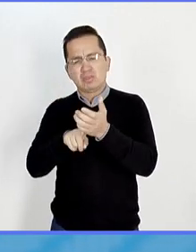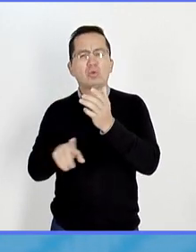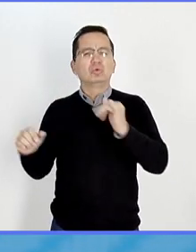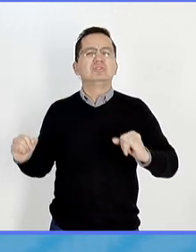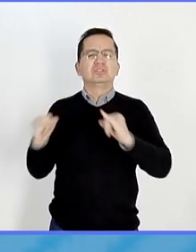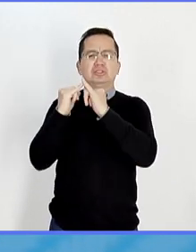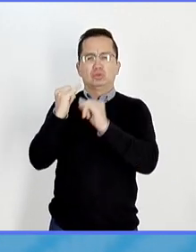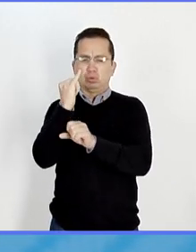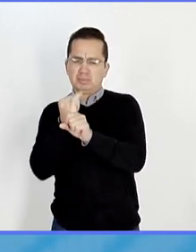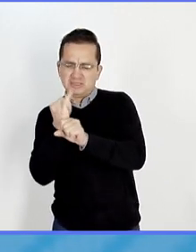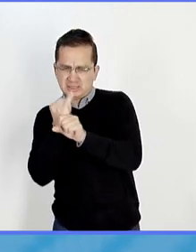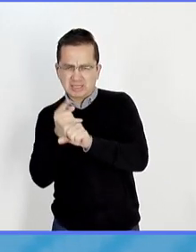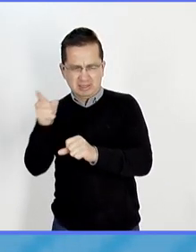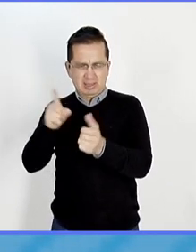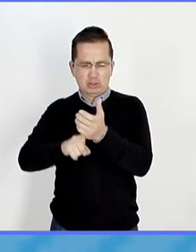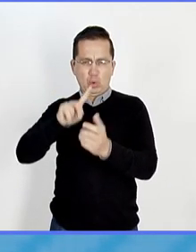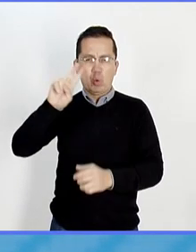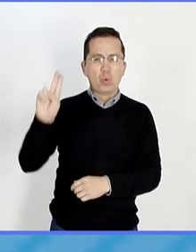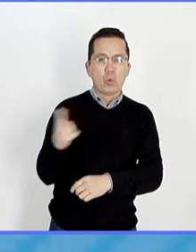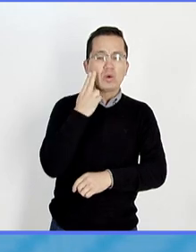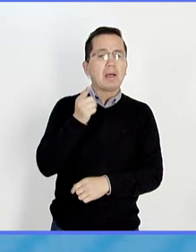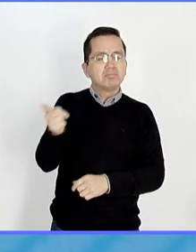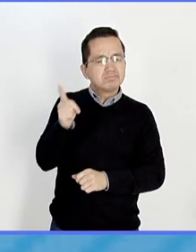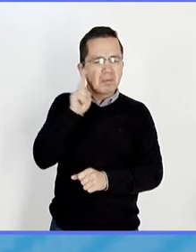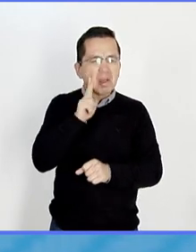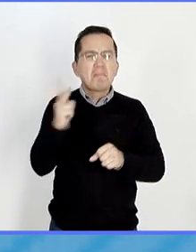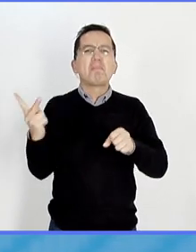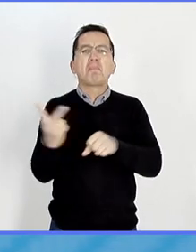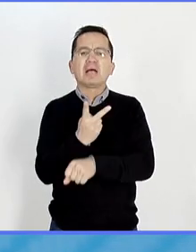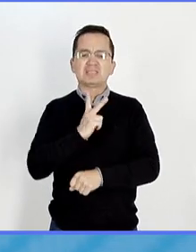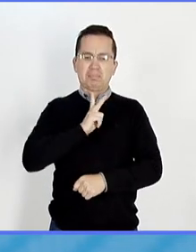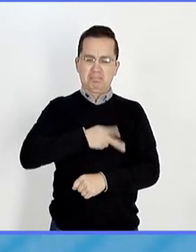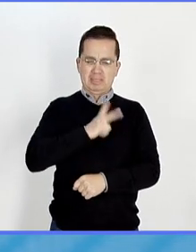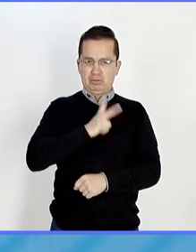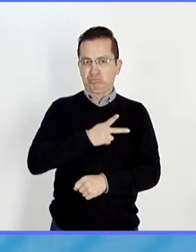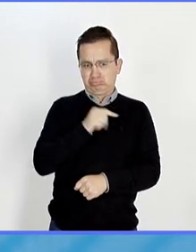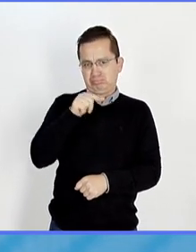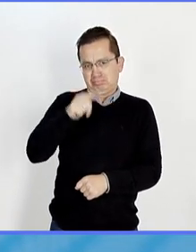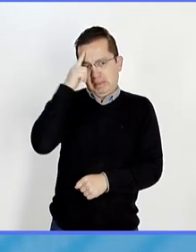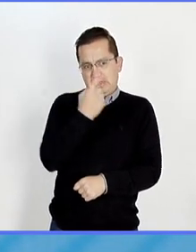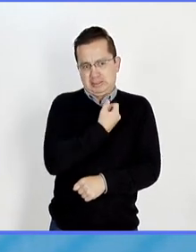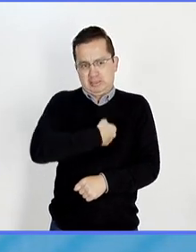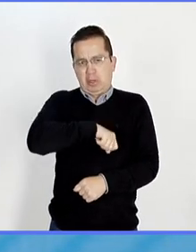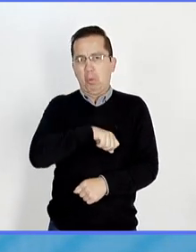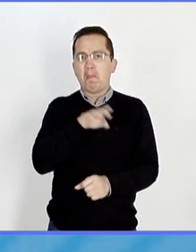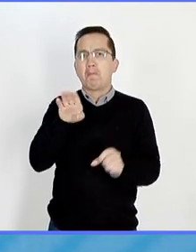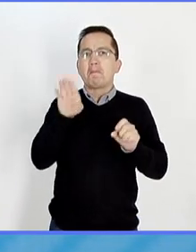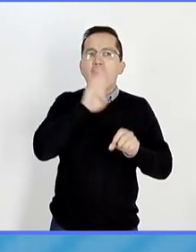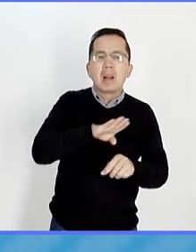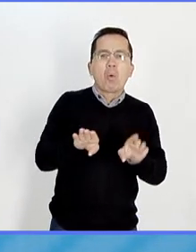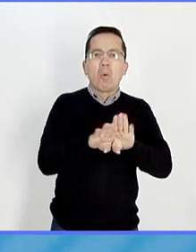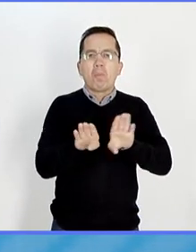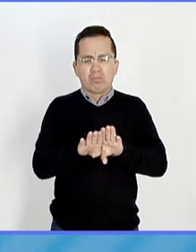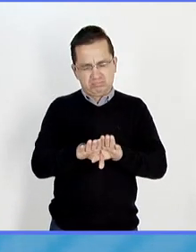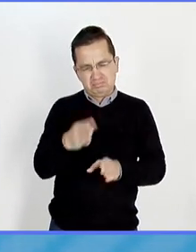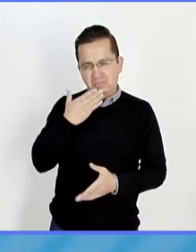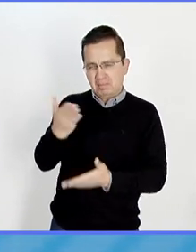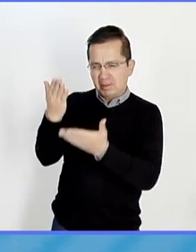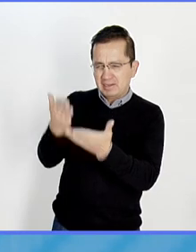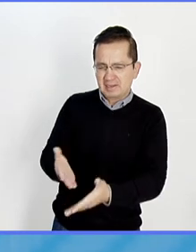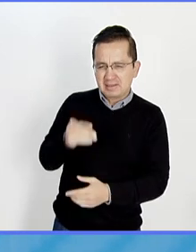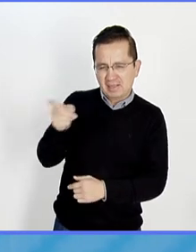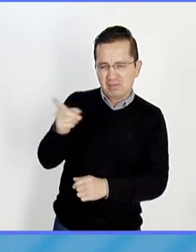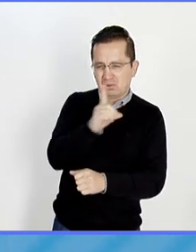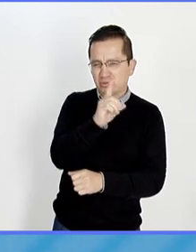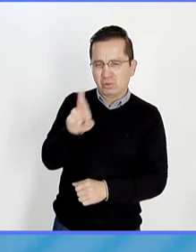cómo funcionan los virus, los efectos que tienen en nuestra salud. Y de esto se tratará nuestra plática de esta tarde. Doctora, ¿cómo está? Bienvenida a la UNAM Responde de